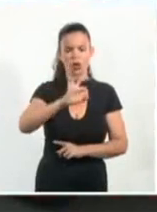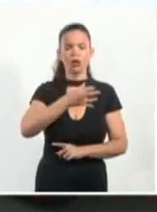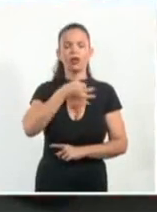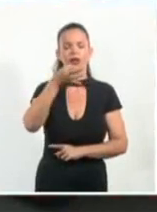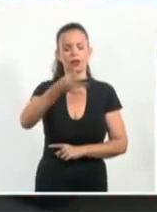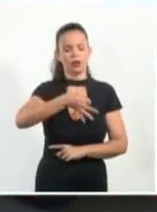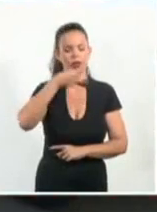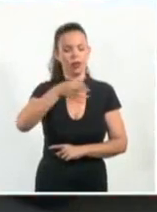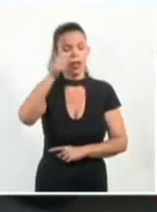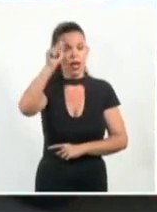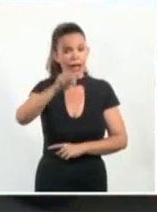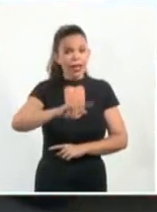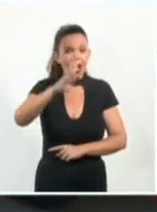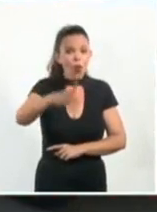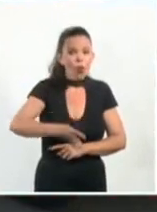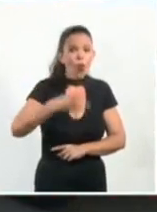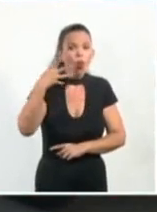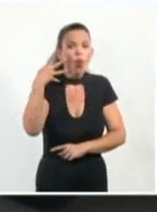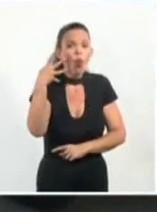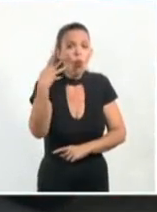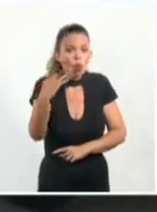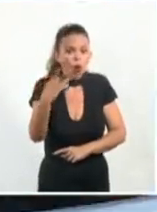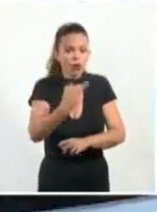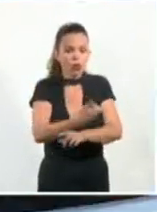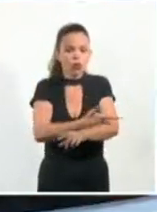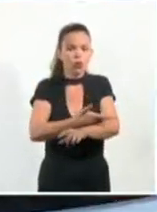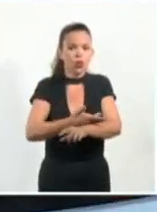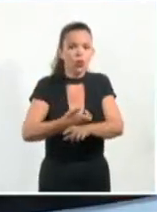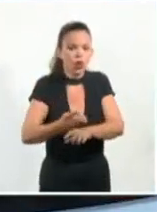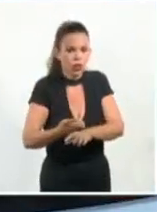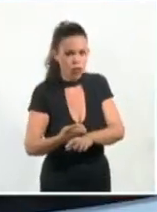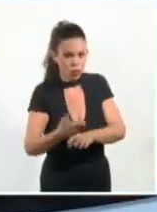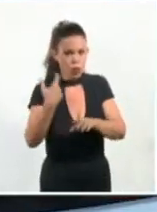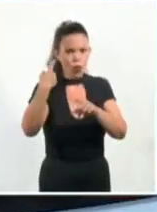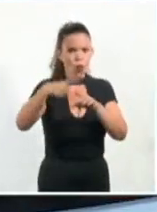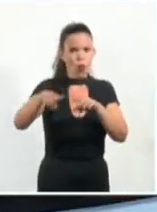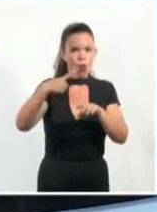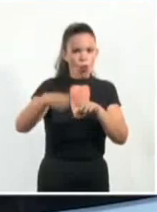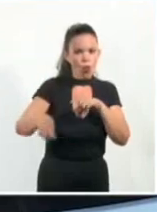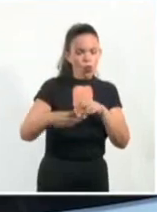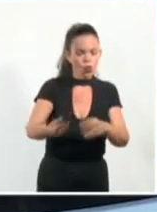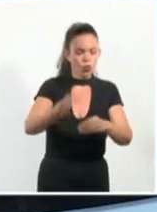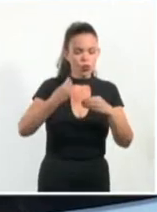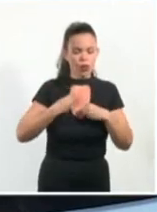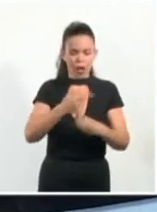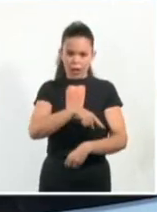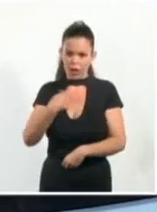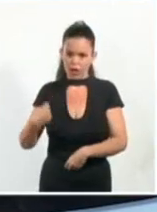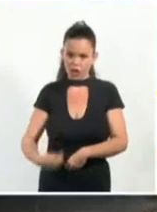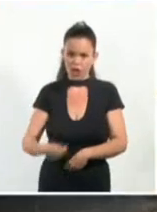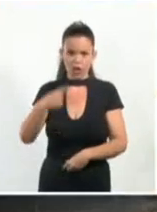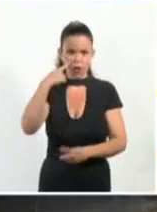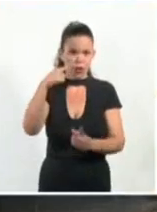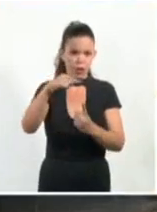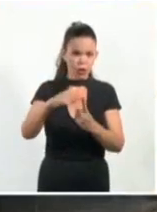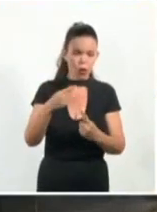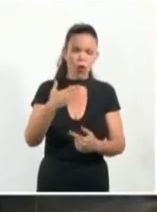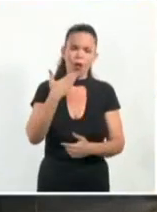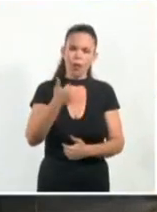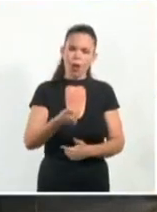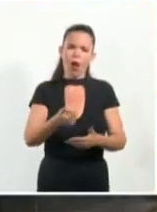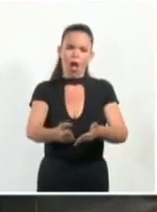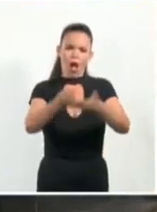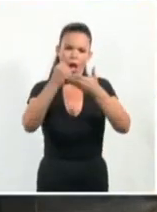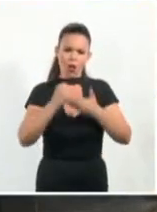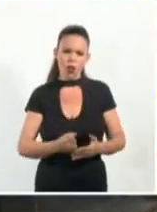cuarta donación china para el programa nacional de desarrollo hidráulico ejemplo de la cooperación